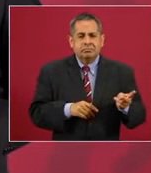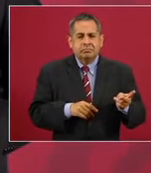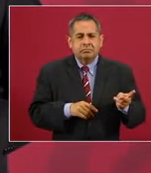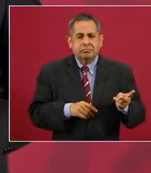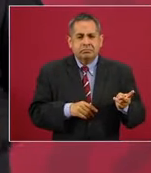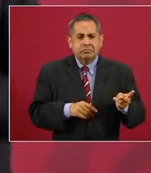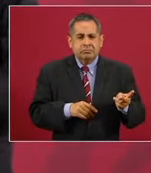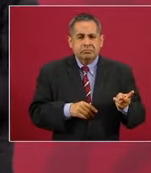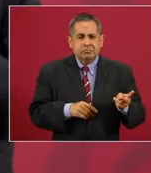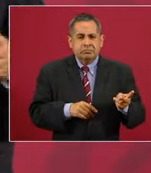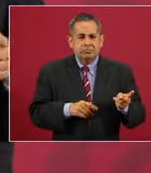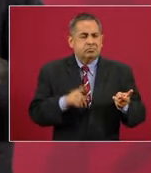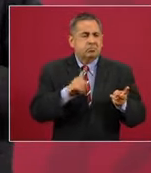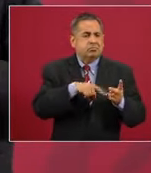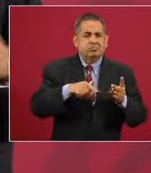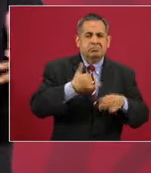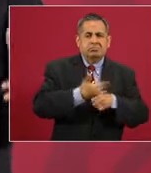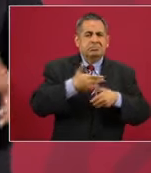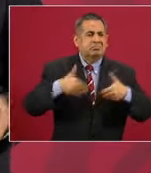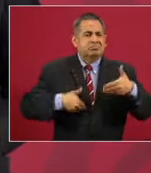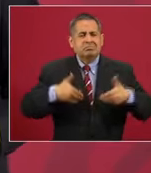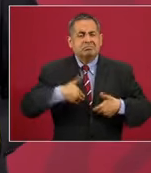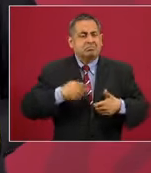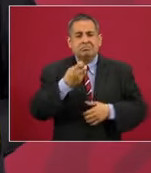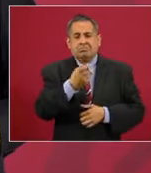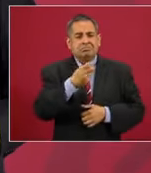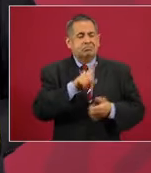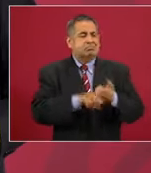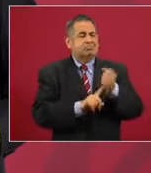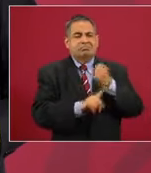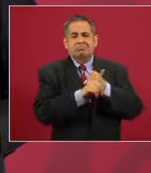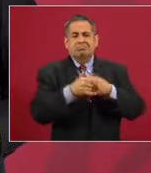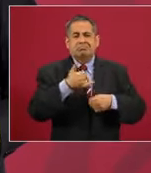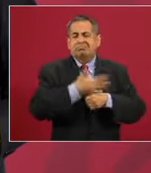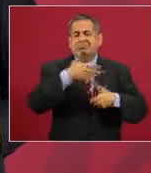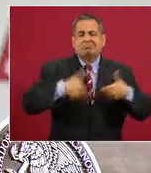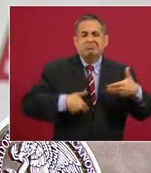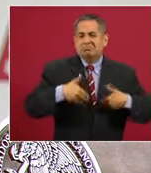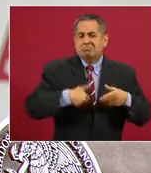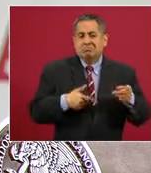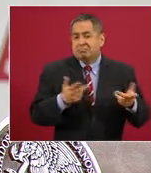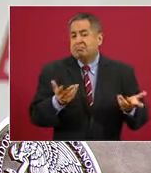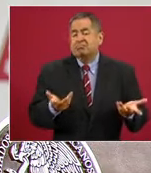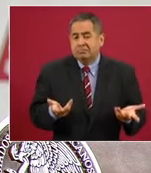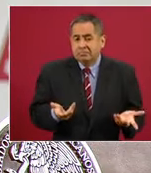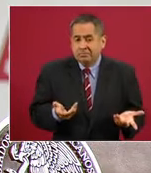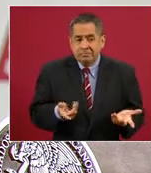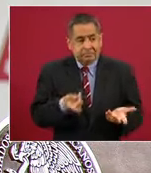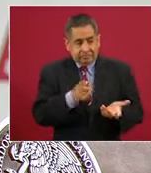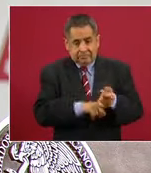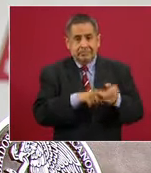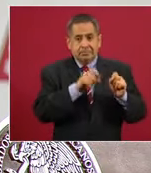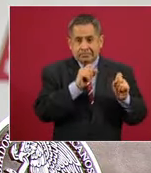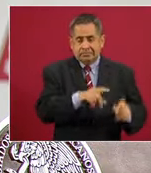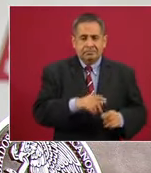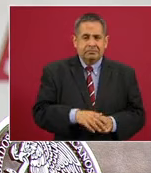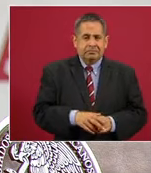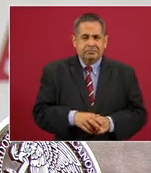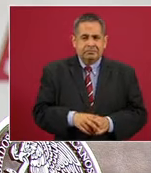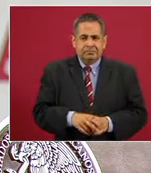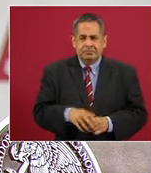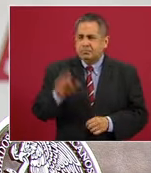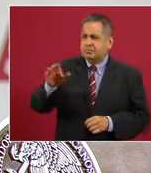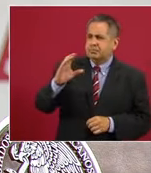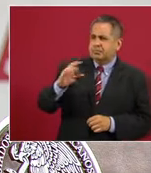y hubo inconformidades por eso al interior. ¿Se refiere a la